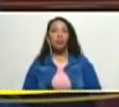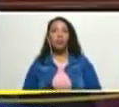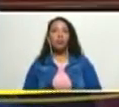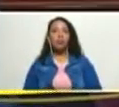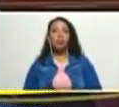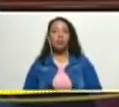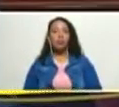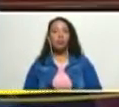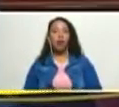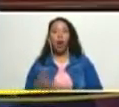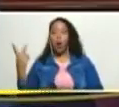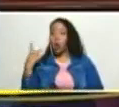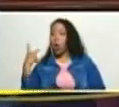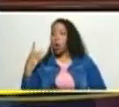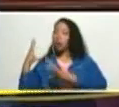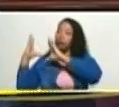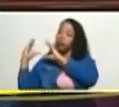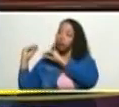veníamos hablando